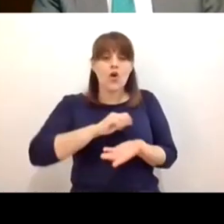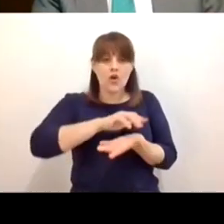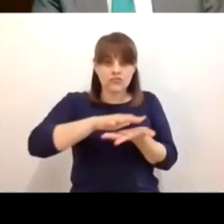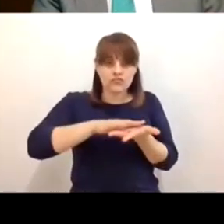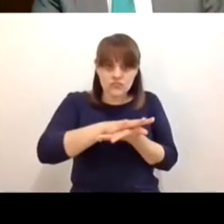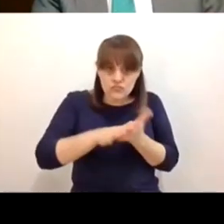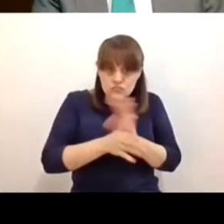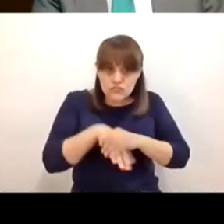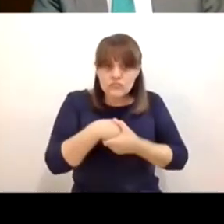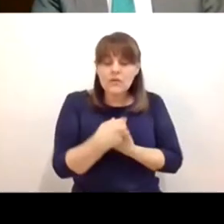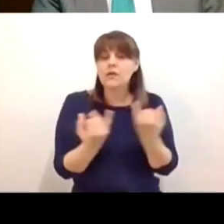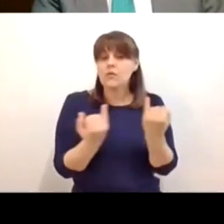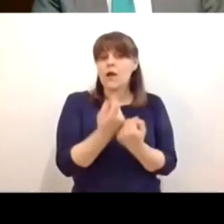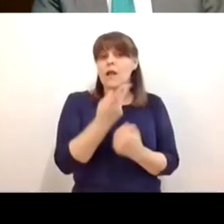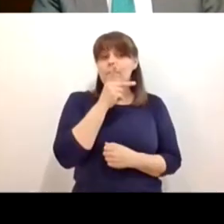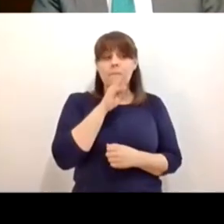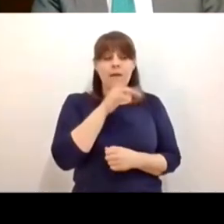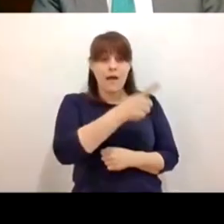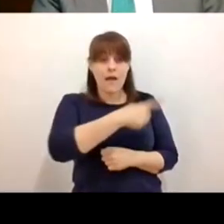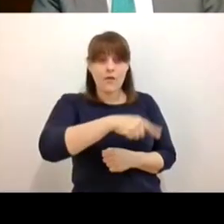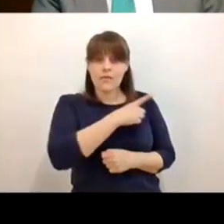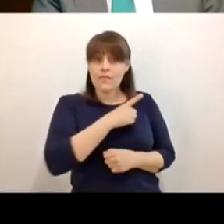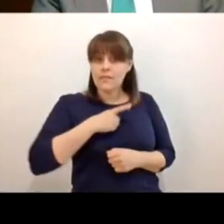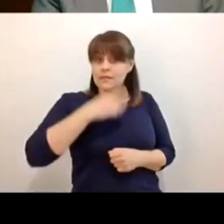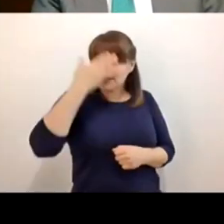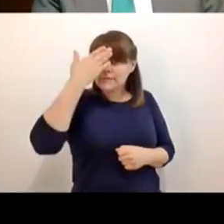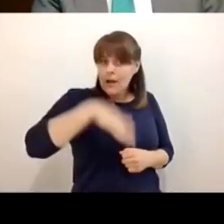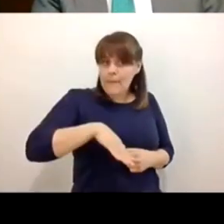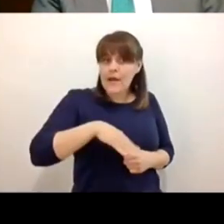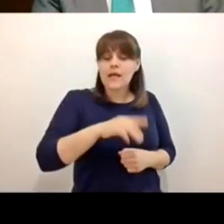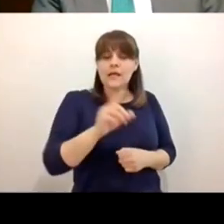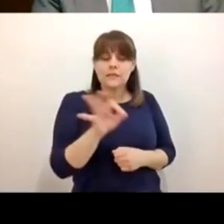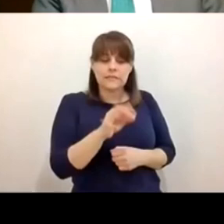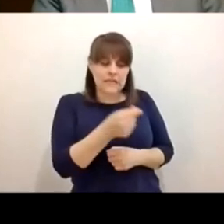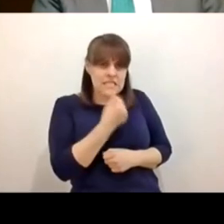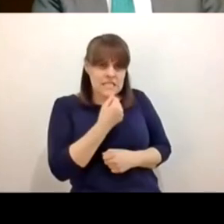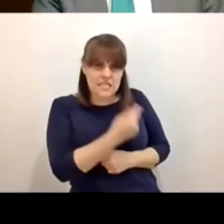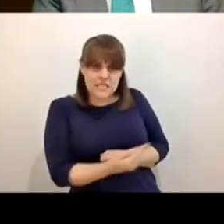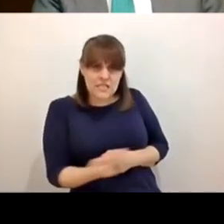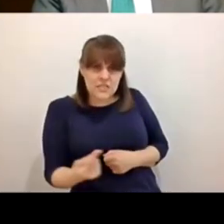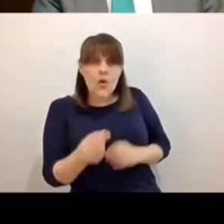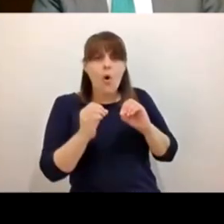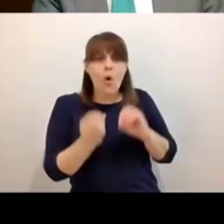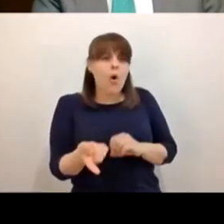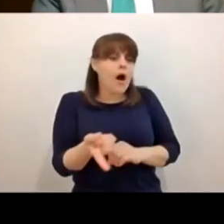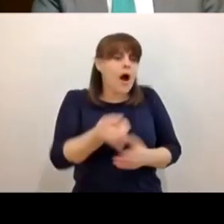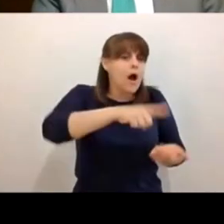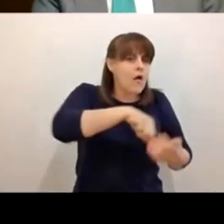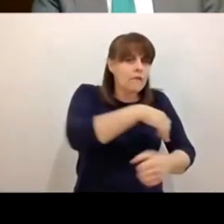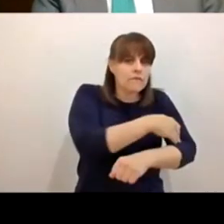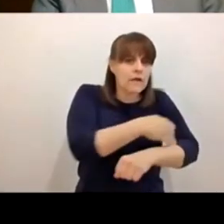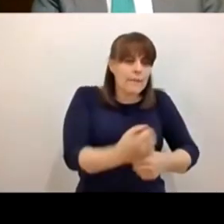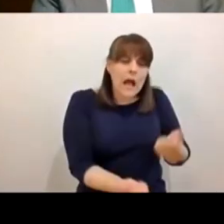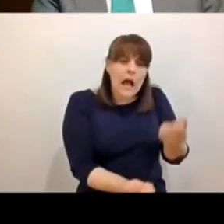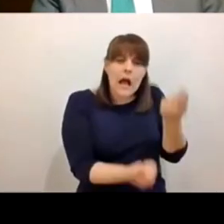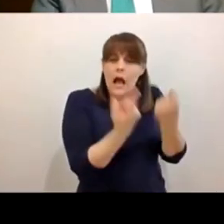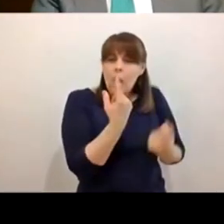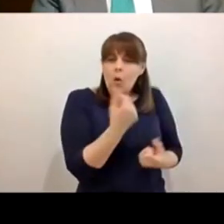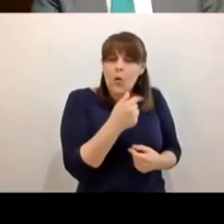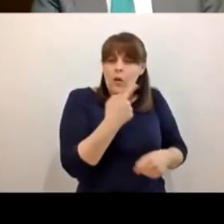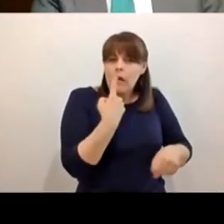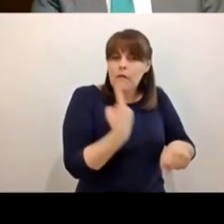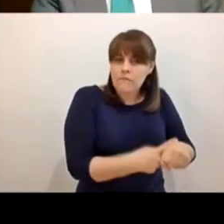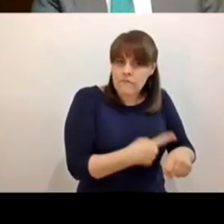de familia también sean muy conscientes de que si los niños o alguien de la familia esté padeciendo la enfermedad